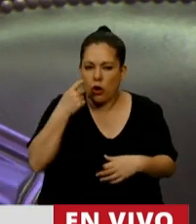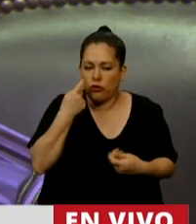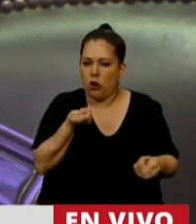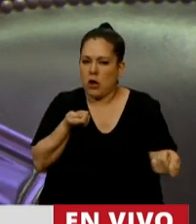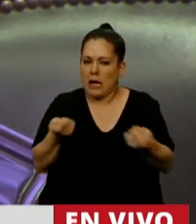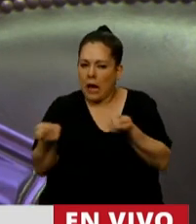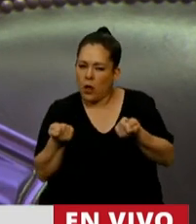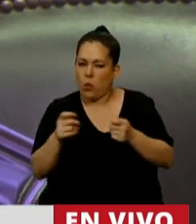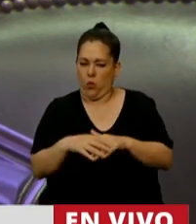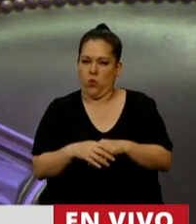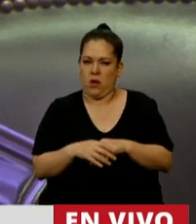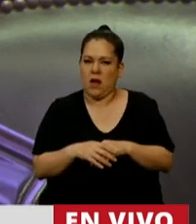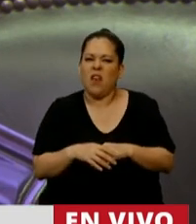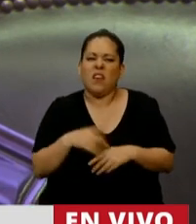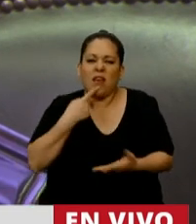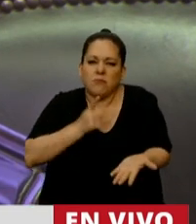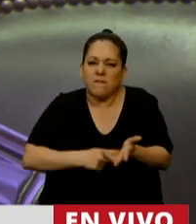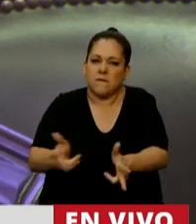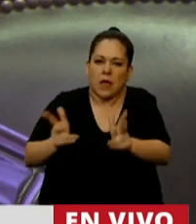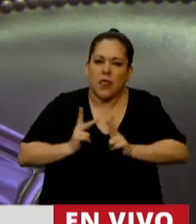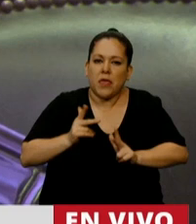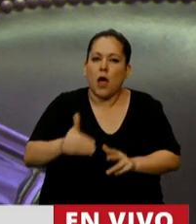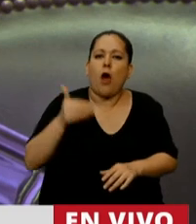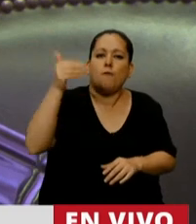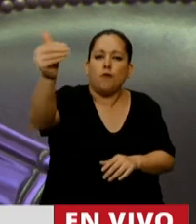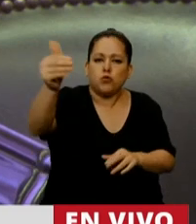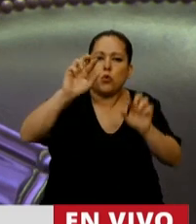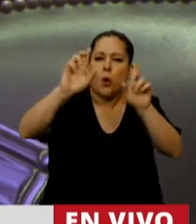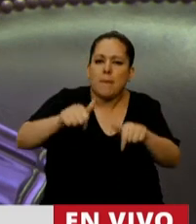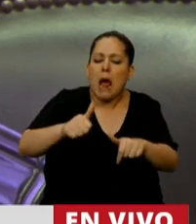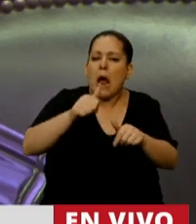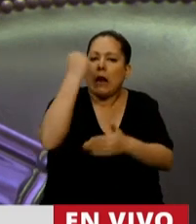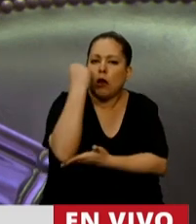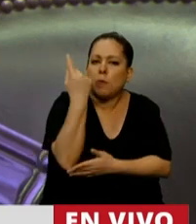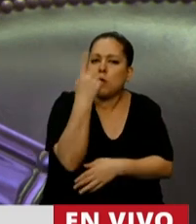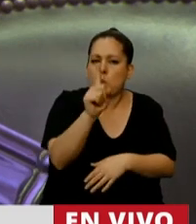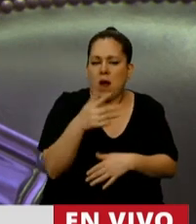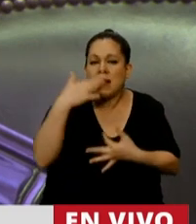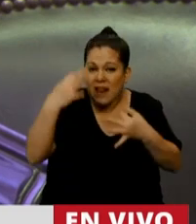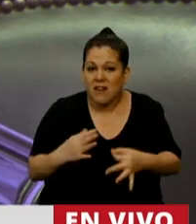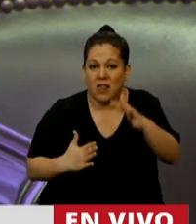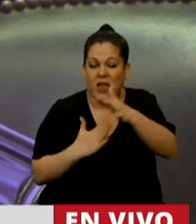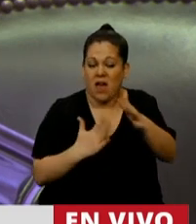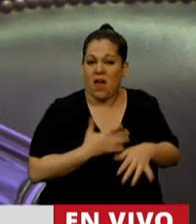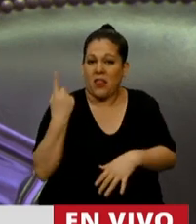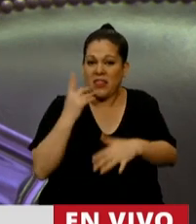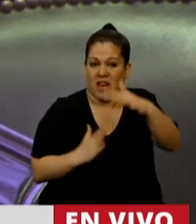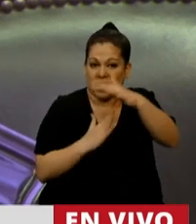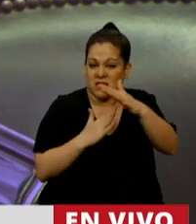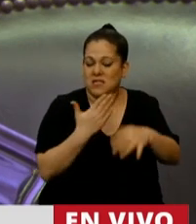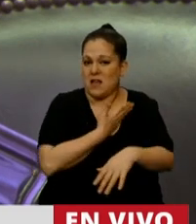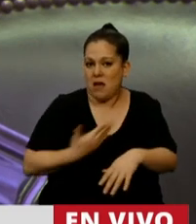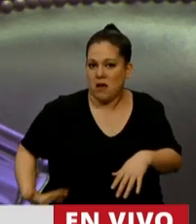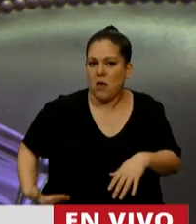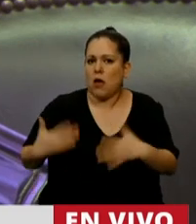que marque el horizonte con un plan económico y por supuesto una dirigencia política que acompañemos